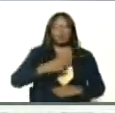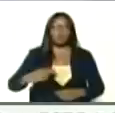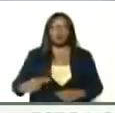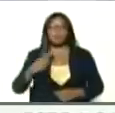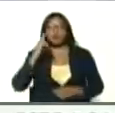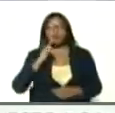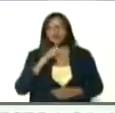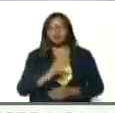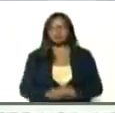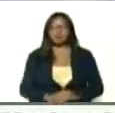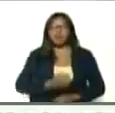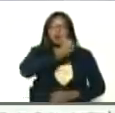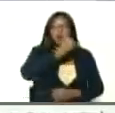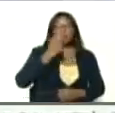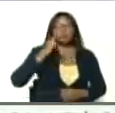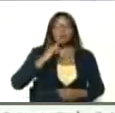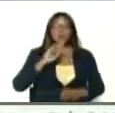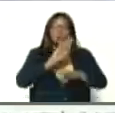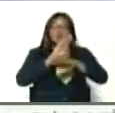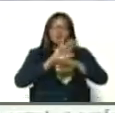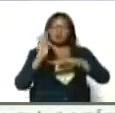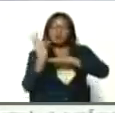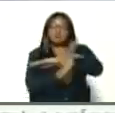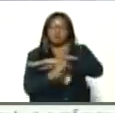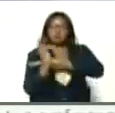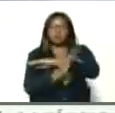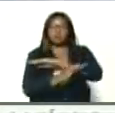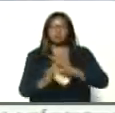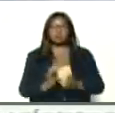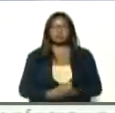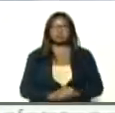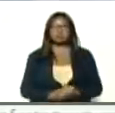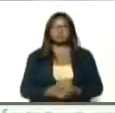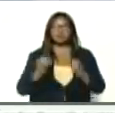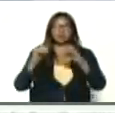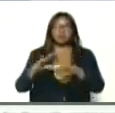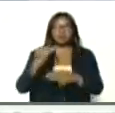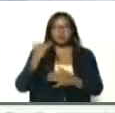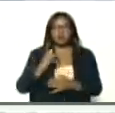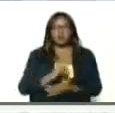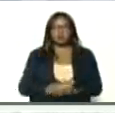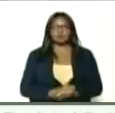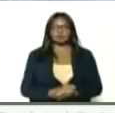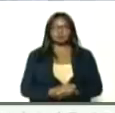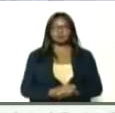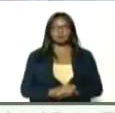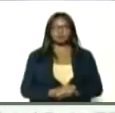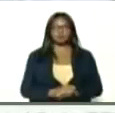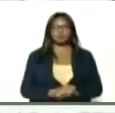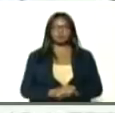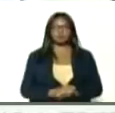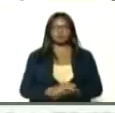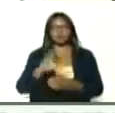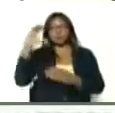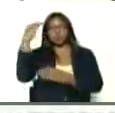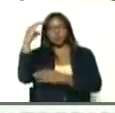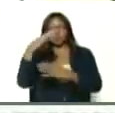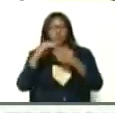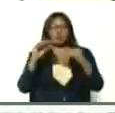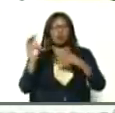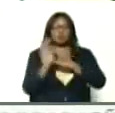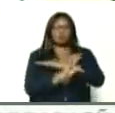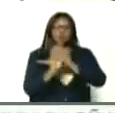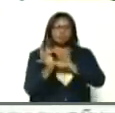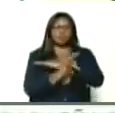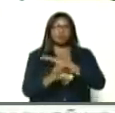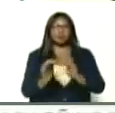operación, escudo bolivariano, protegiendo, nuestra frontera, del abandono, de Colombia, de toda la frontera,